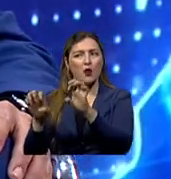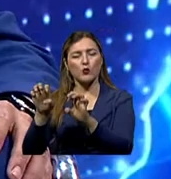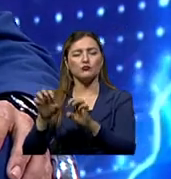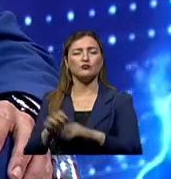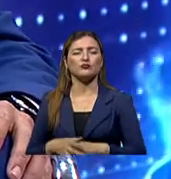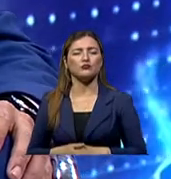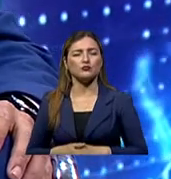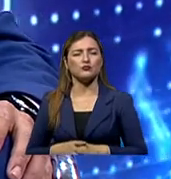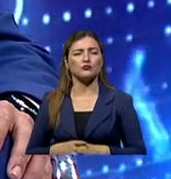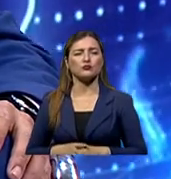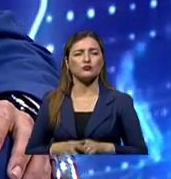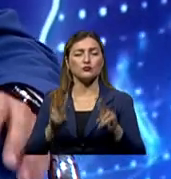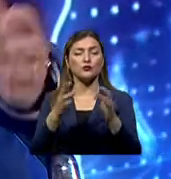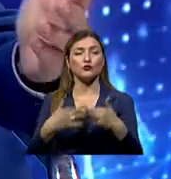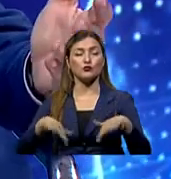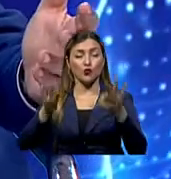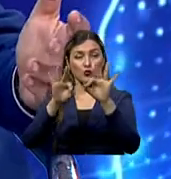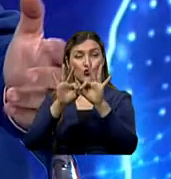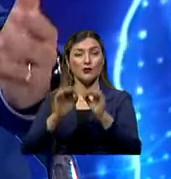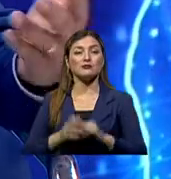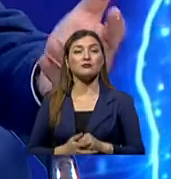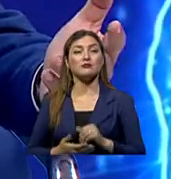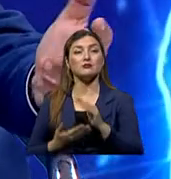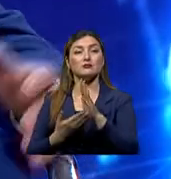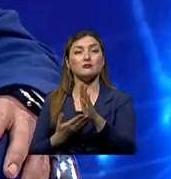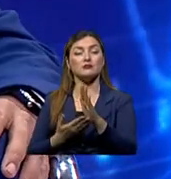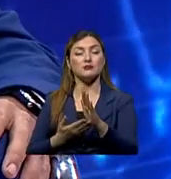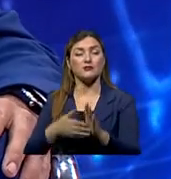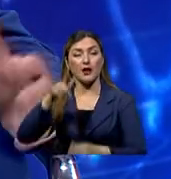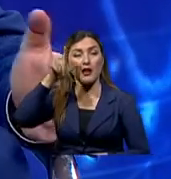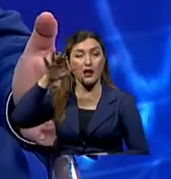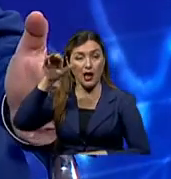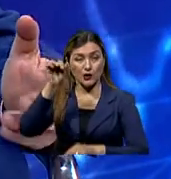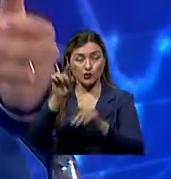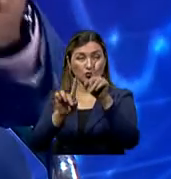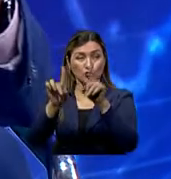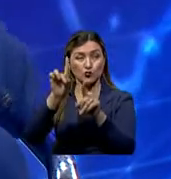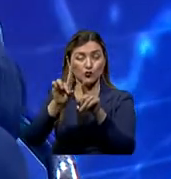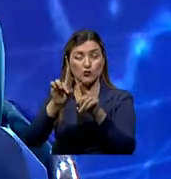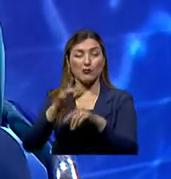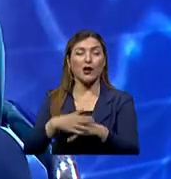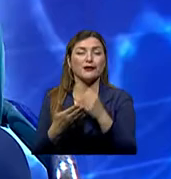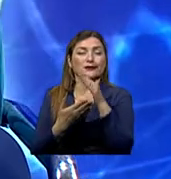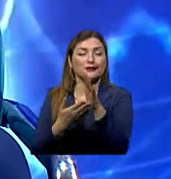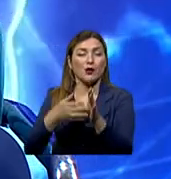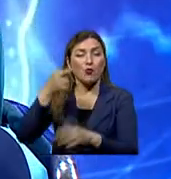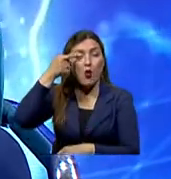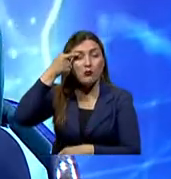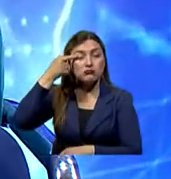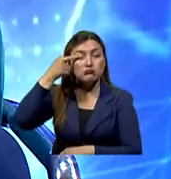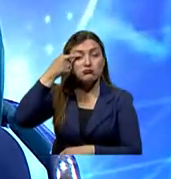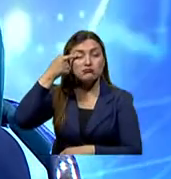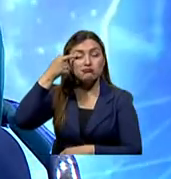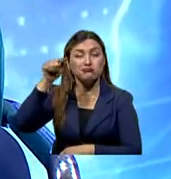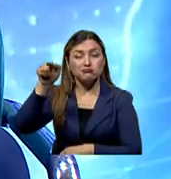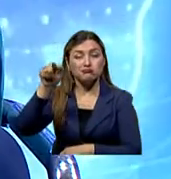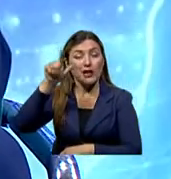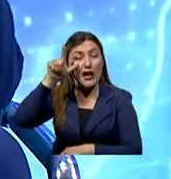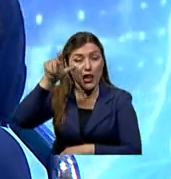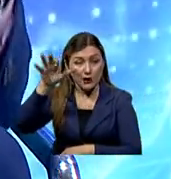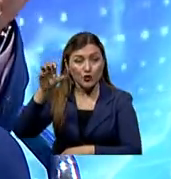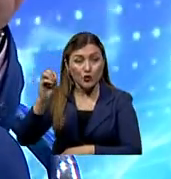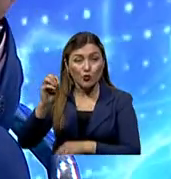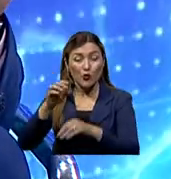es un tema coyuntural, pues el primer mandatario ha sido diagnosticado con uno de estos melanomas y obviamente eso nos dice a nosotros que la importancia radica